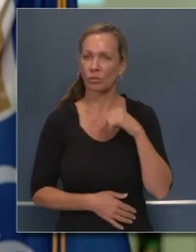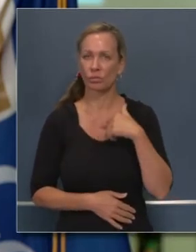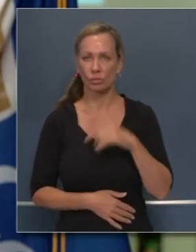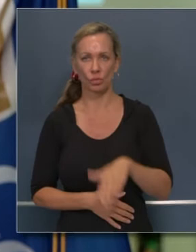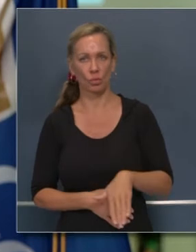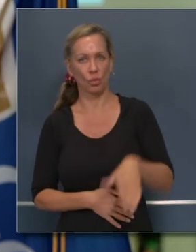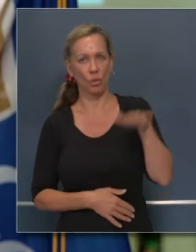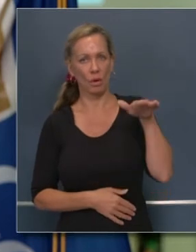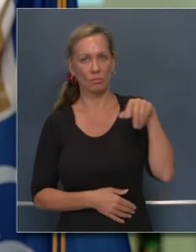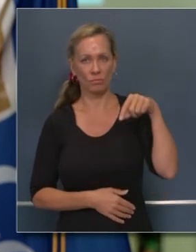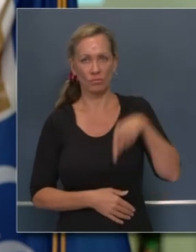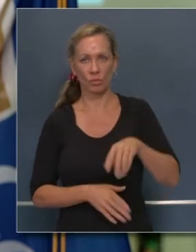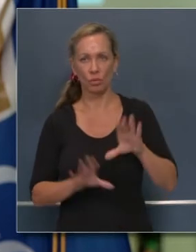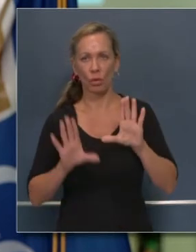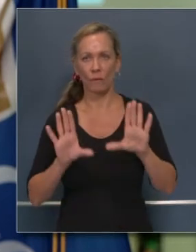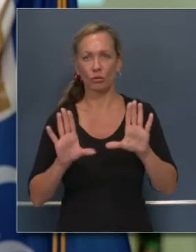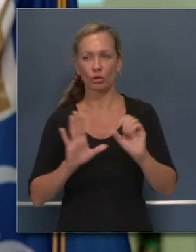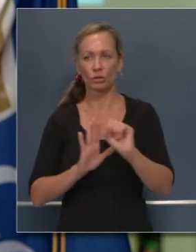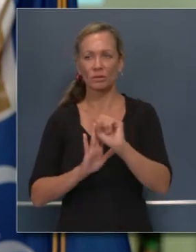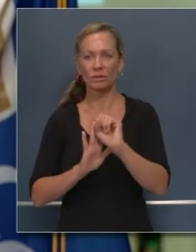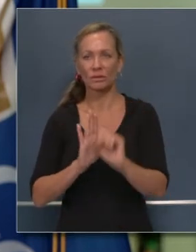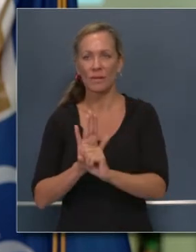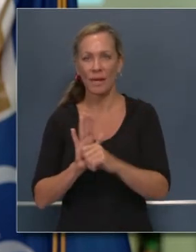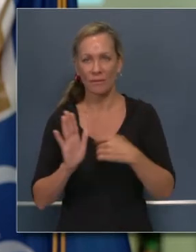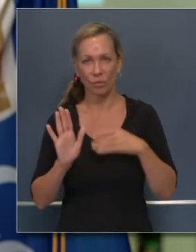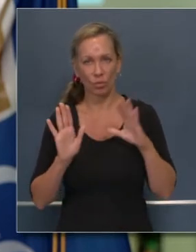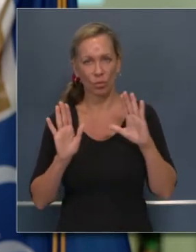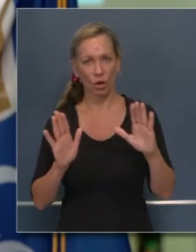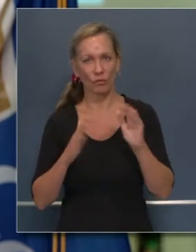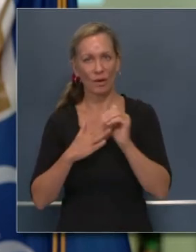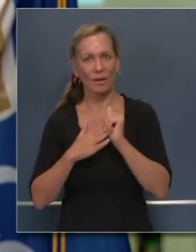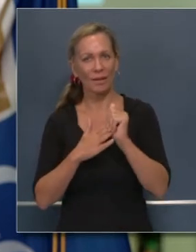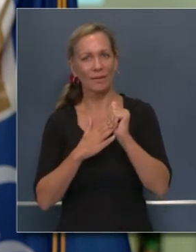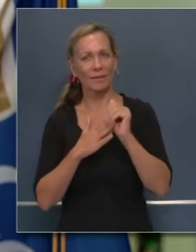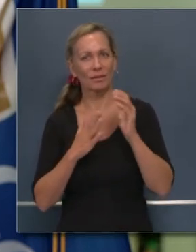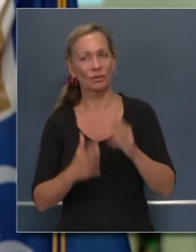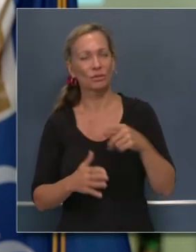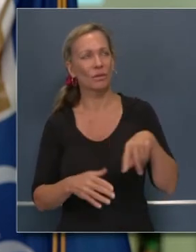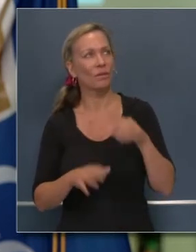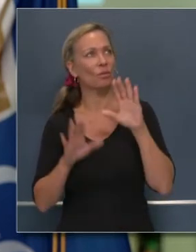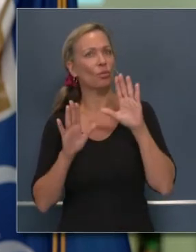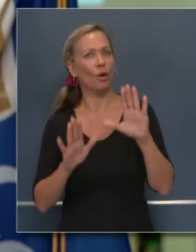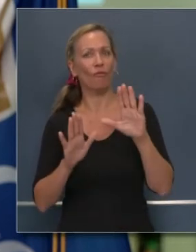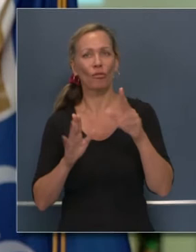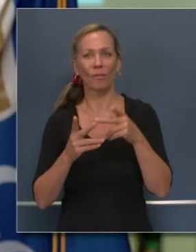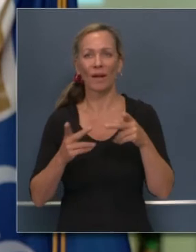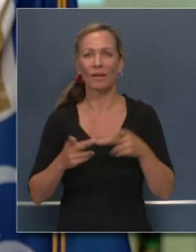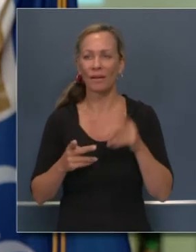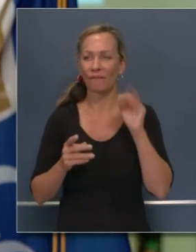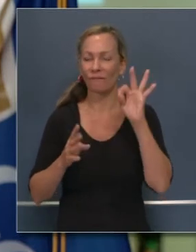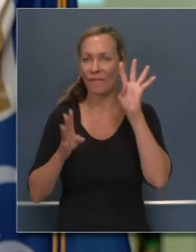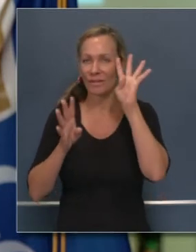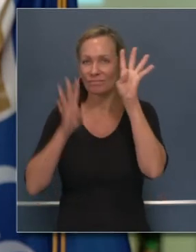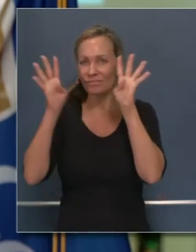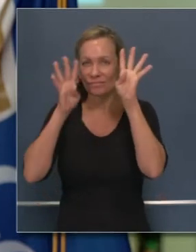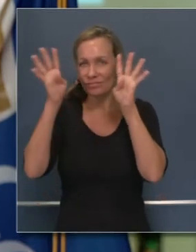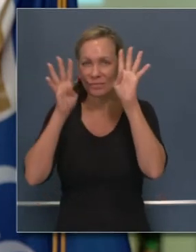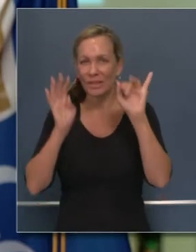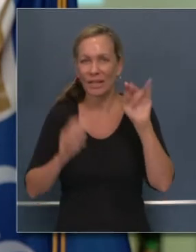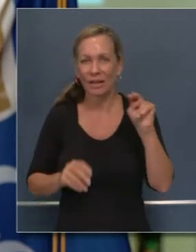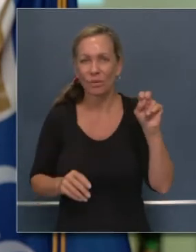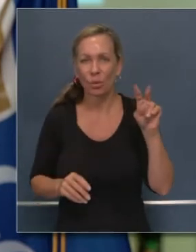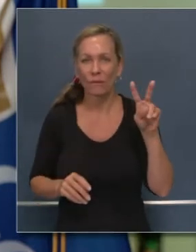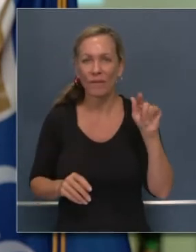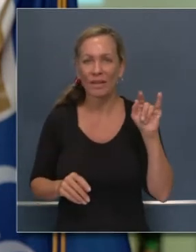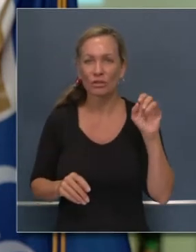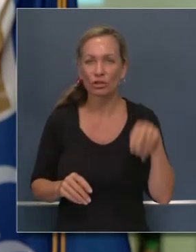crecer en un estado en el que tenemos la innovación que corre por nuestras venas. Eso hace que California realmente sea grandiosa. Tenemos